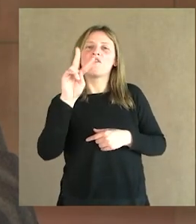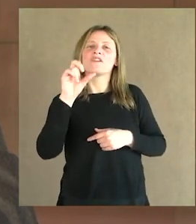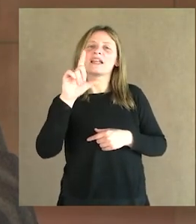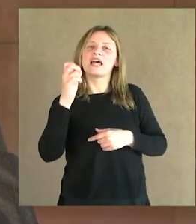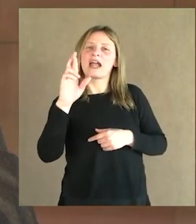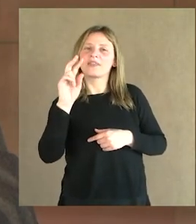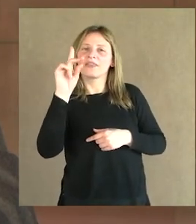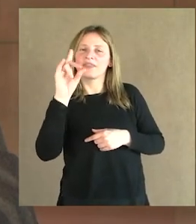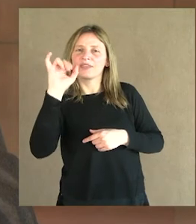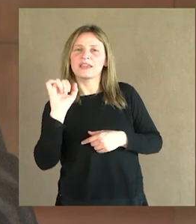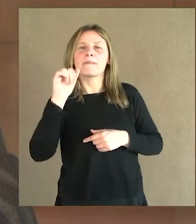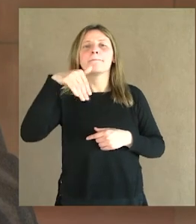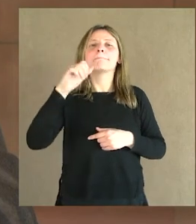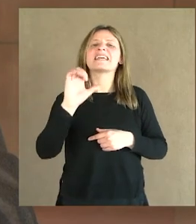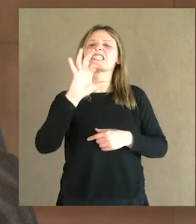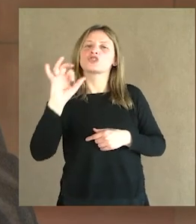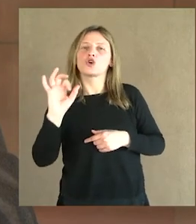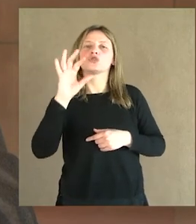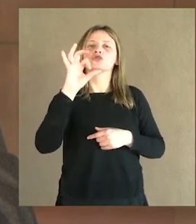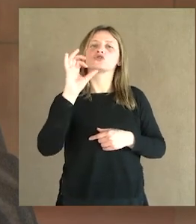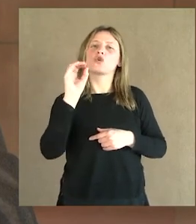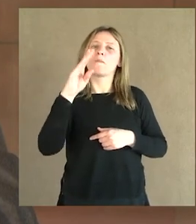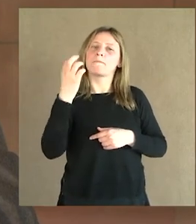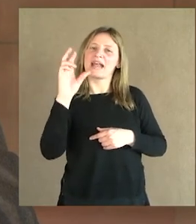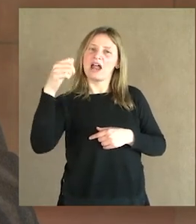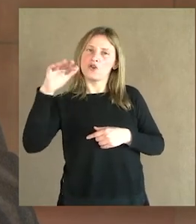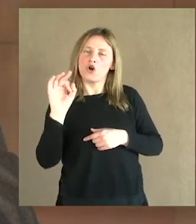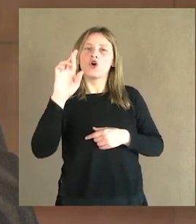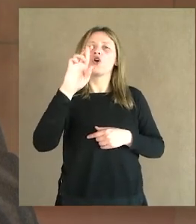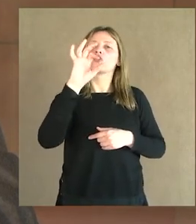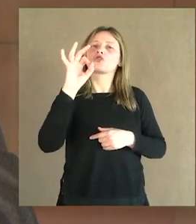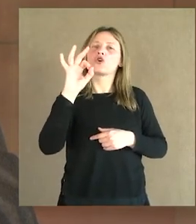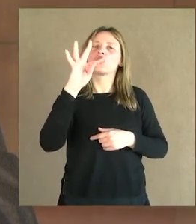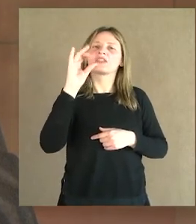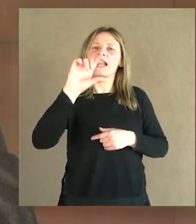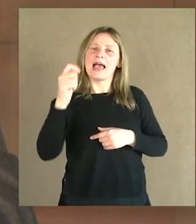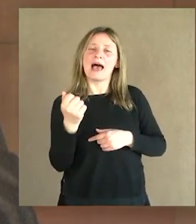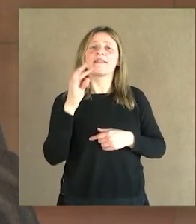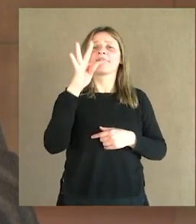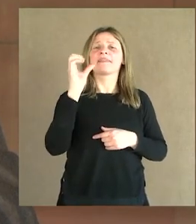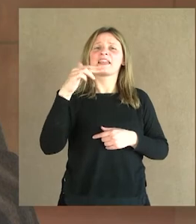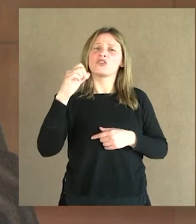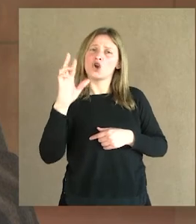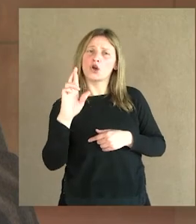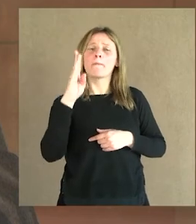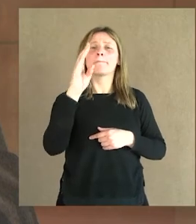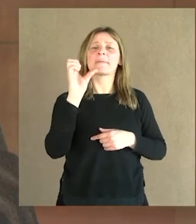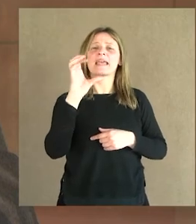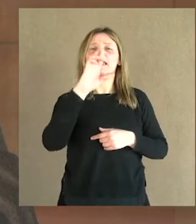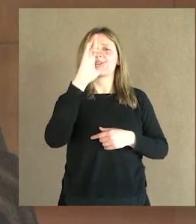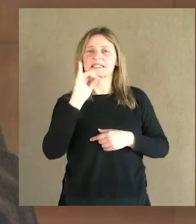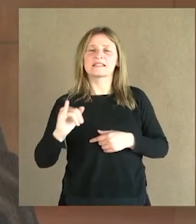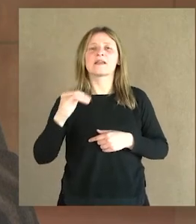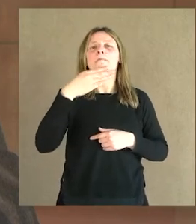mezzo-soprano la solista Carolina Rotella. El tenor será Javier Pérez y el bajo barítono será